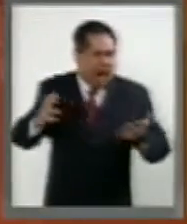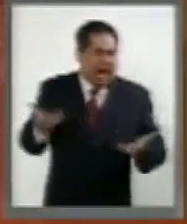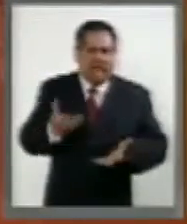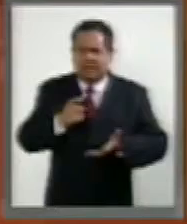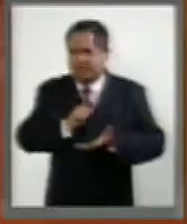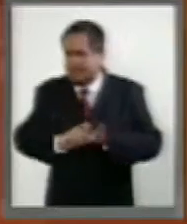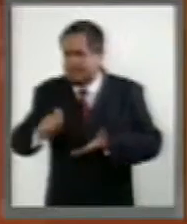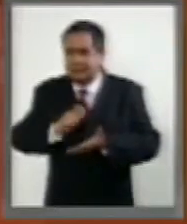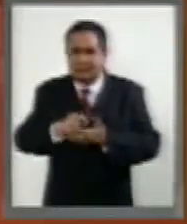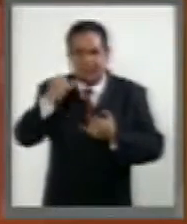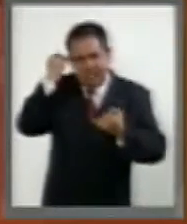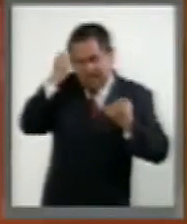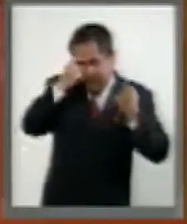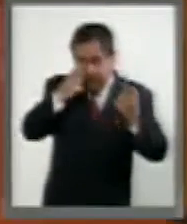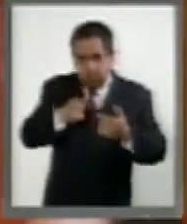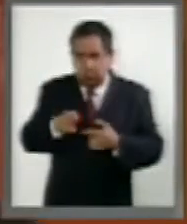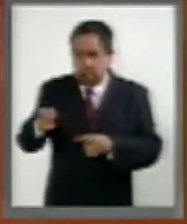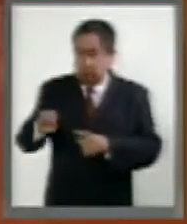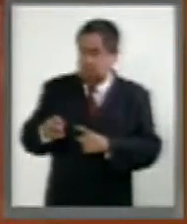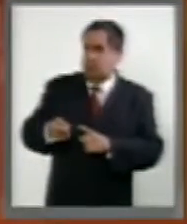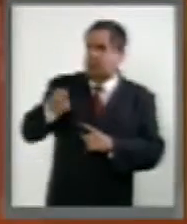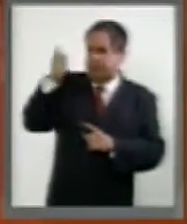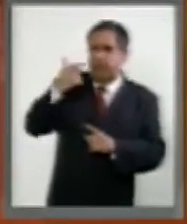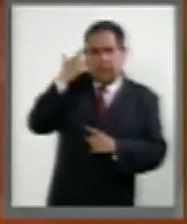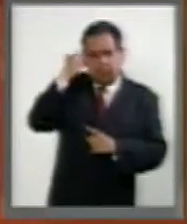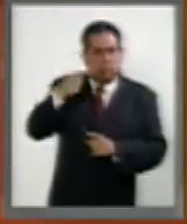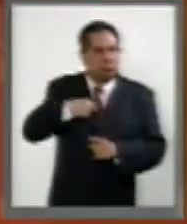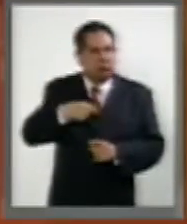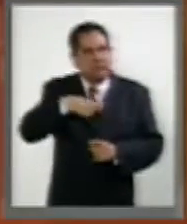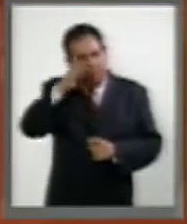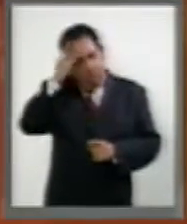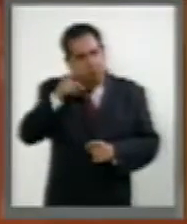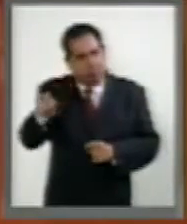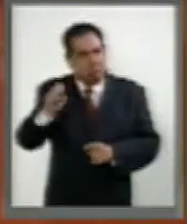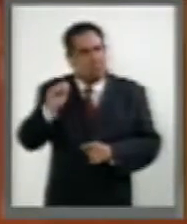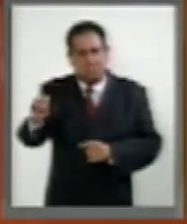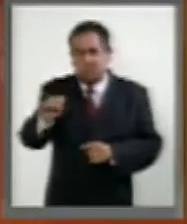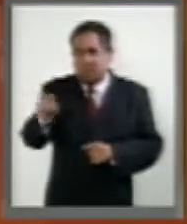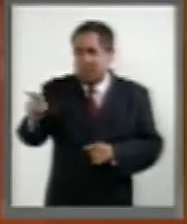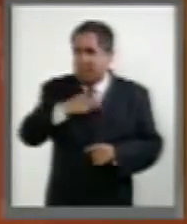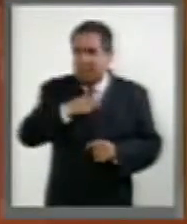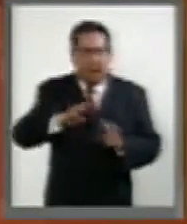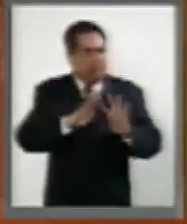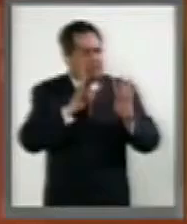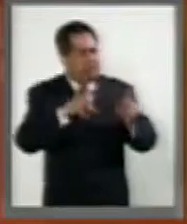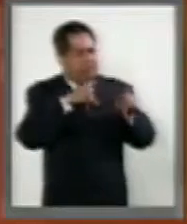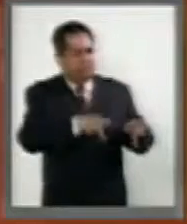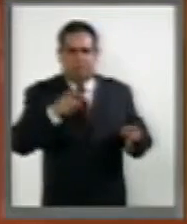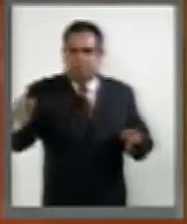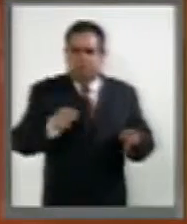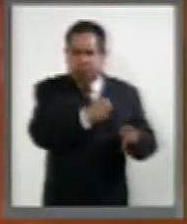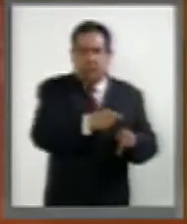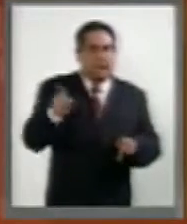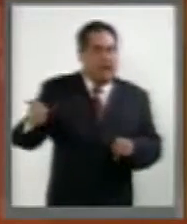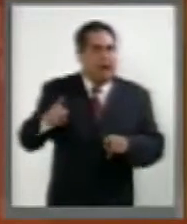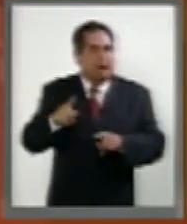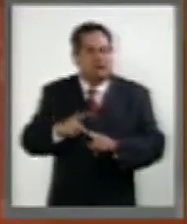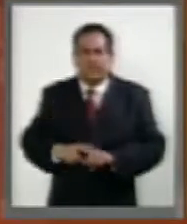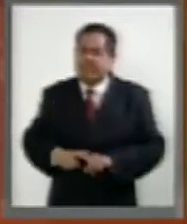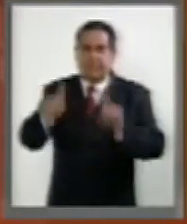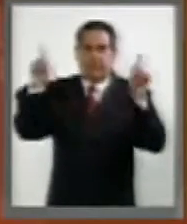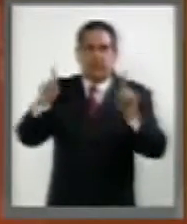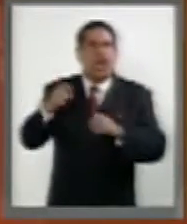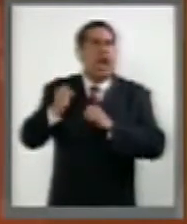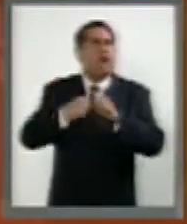de construir. Así que es la primera razón por la que compartimos este dictamen, que haya sido una mujer que rompió paradigmas en el